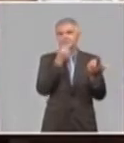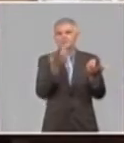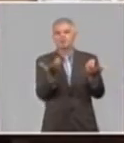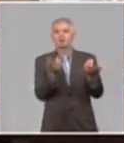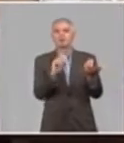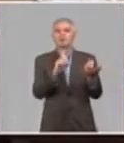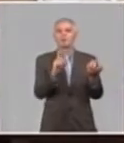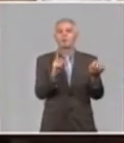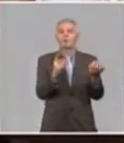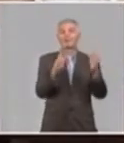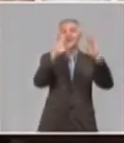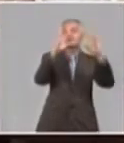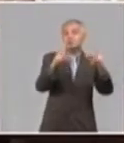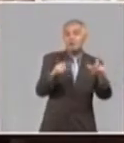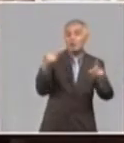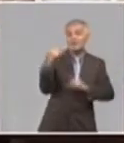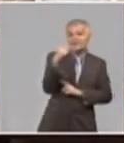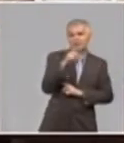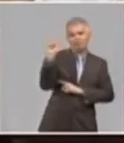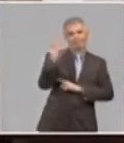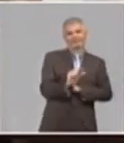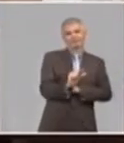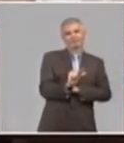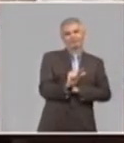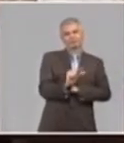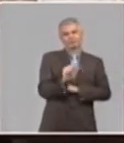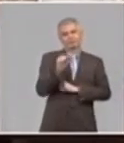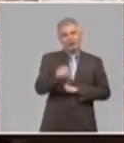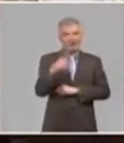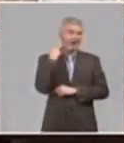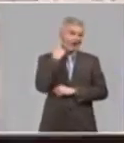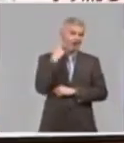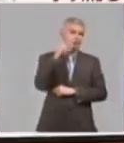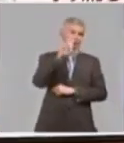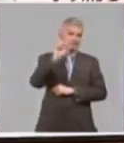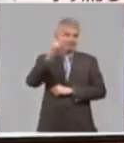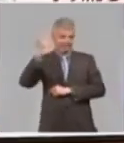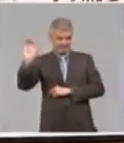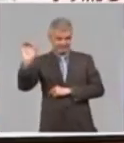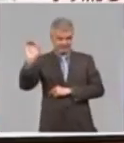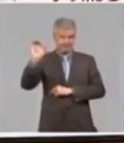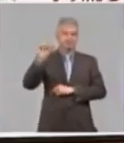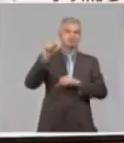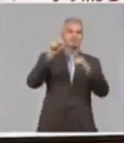impacto negativo en, digamos, este 2020 que se avizora con determinadas dificultades.